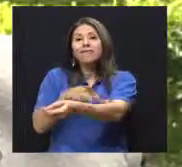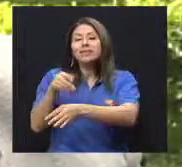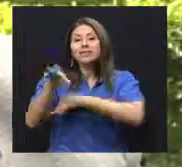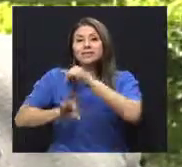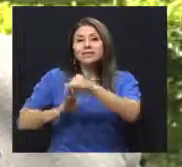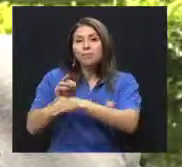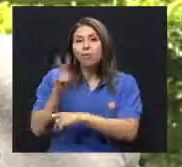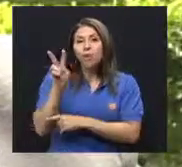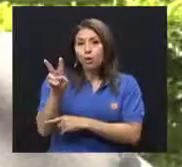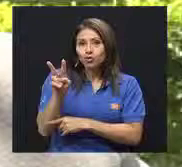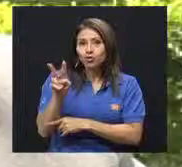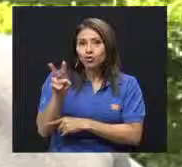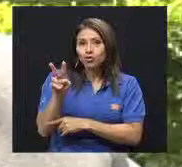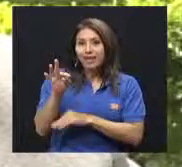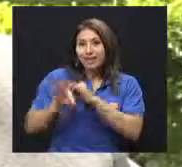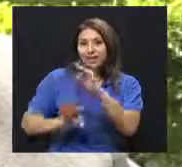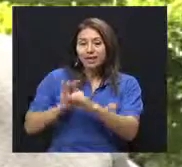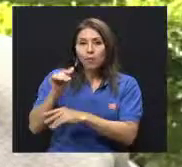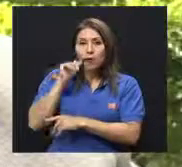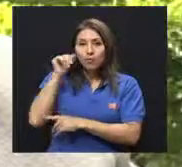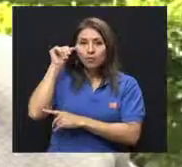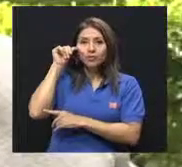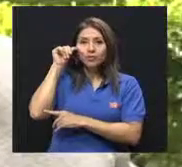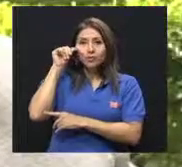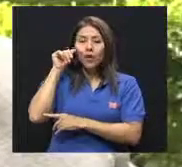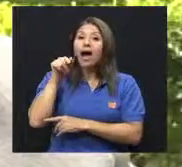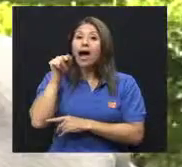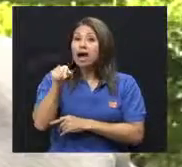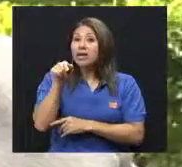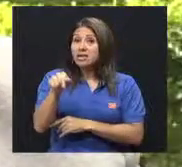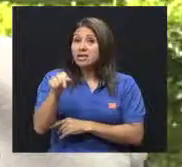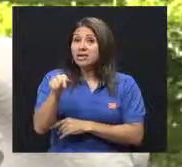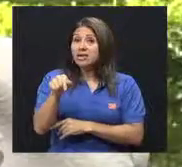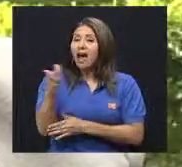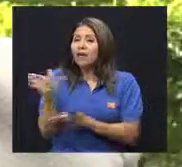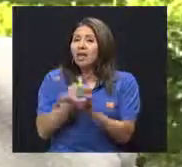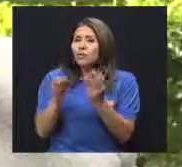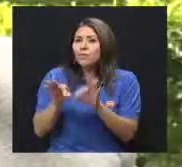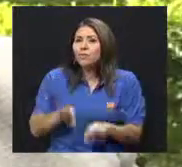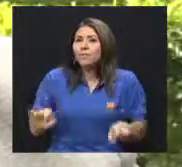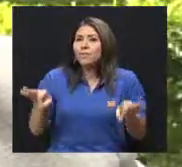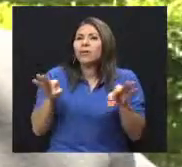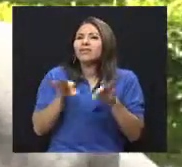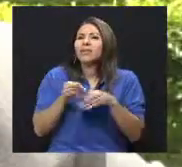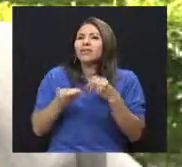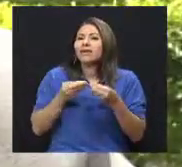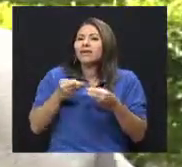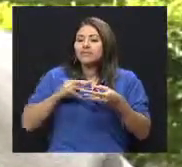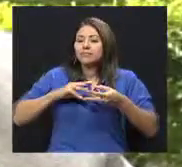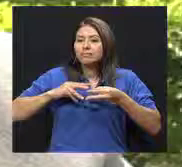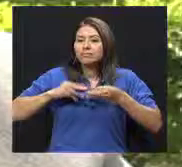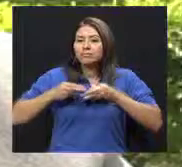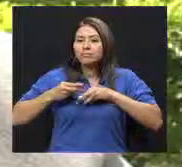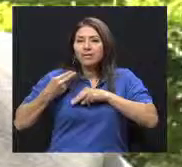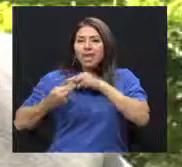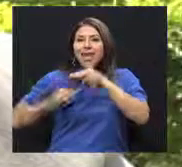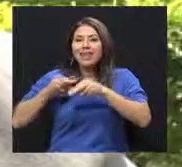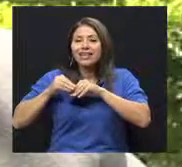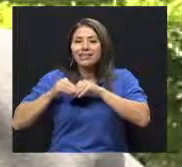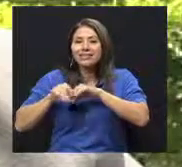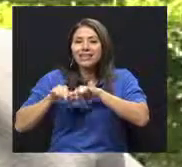jugaba, como me lo preguntaban ustedes, un papel muy importante en la herencia y la obesidad.